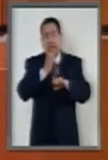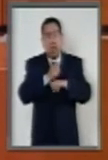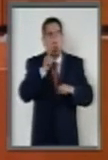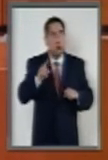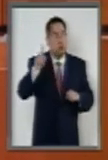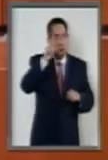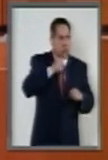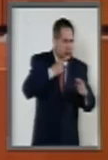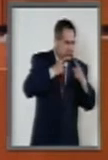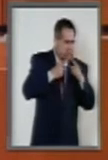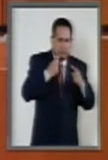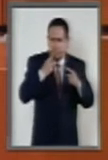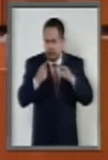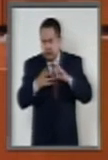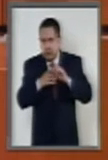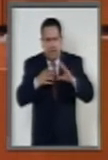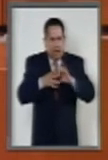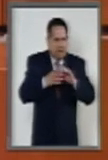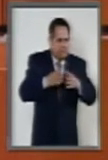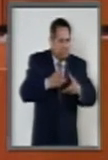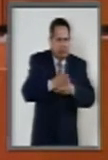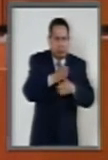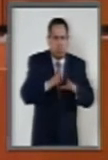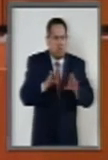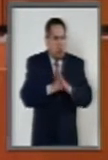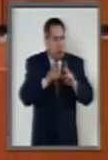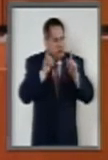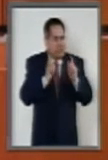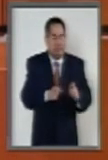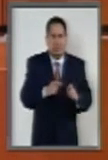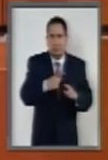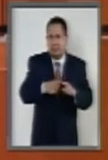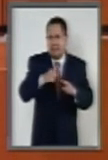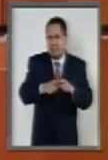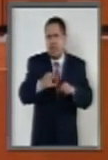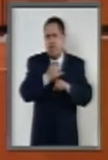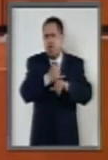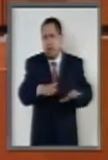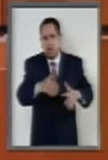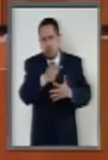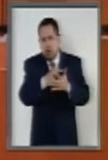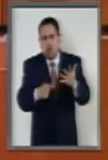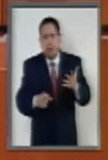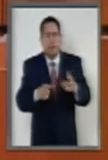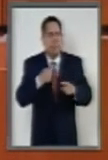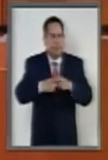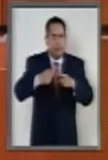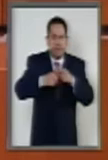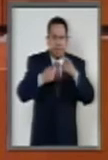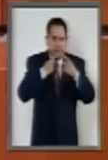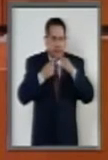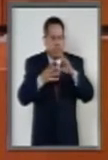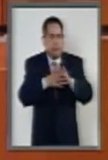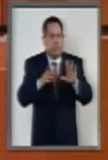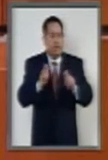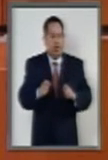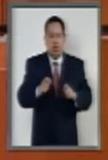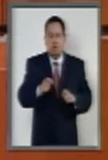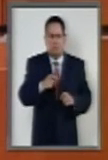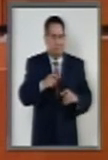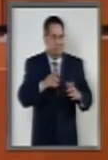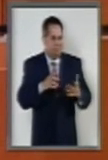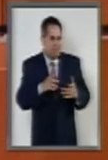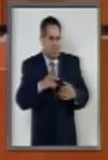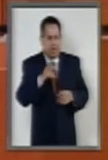para tener acceso directamente a toda la información de los registros públicos de la propiedad,